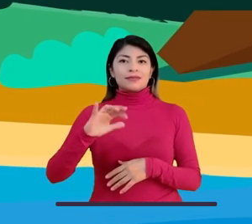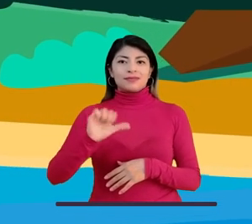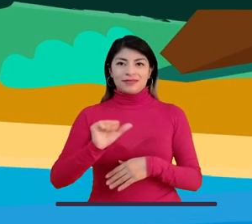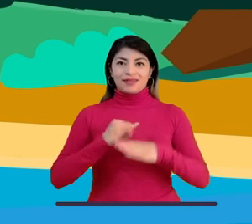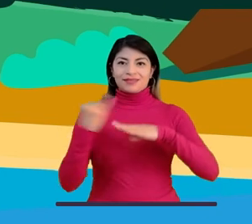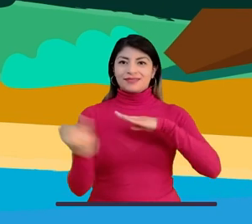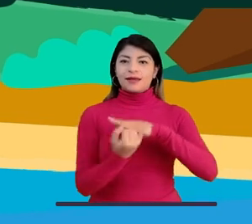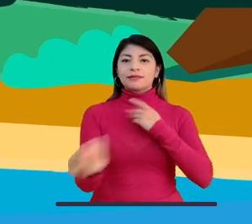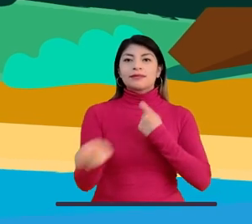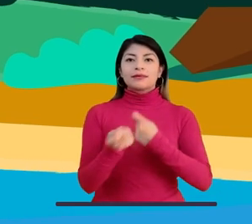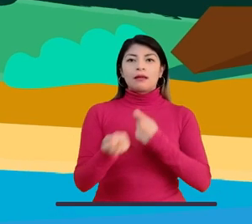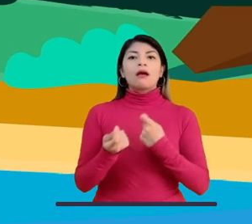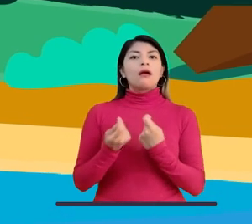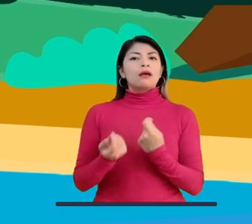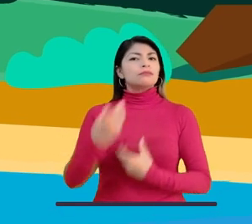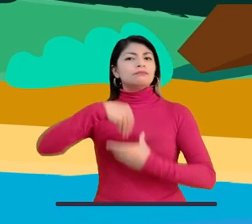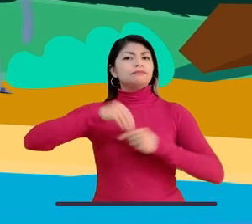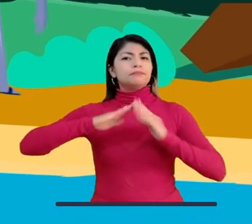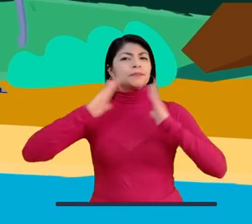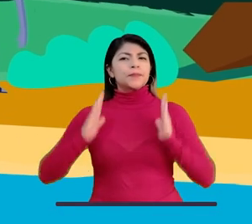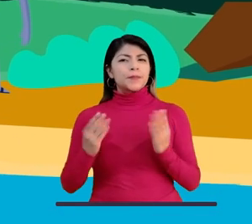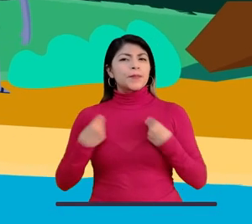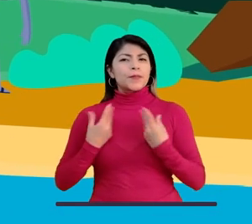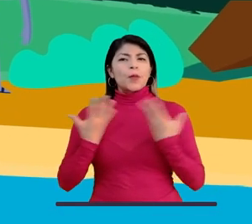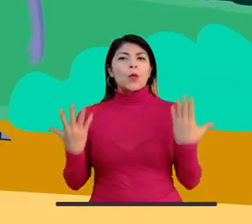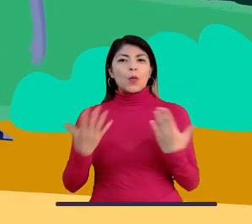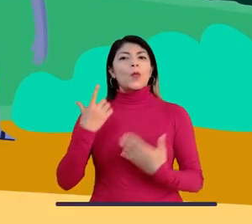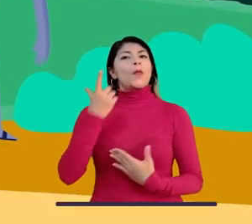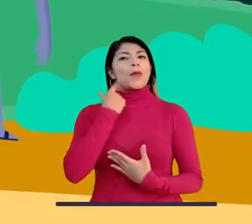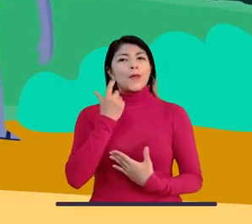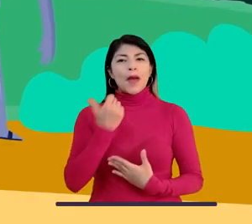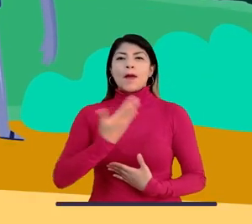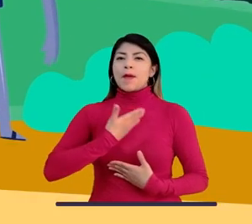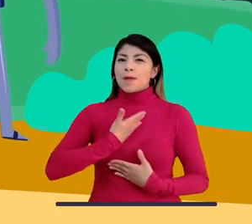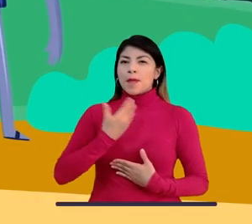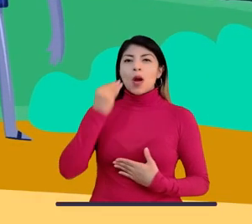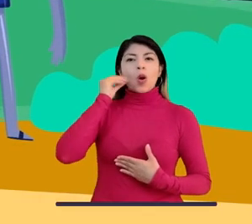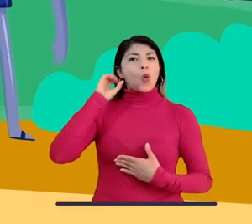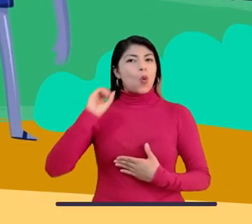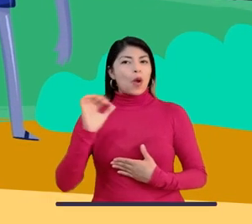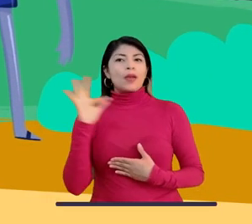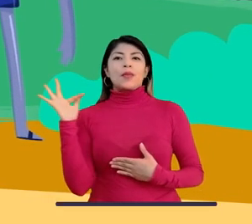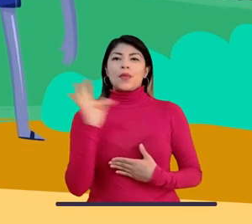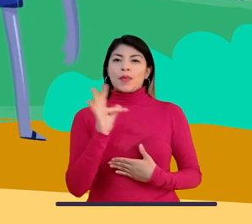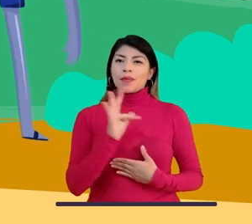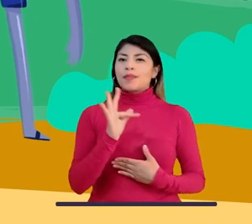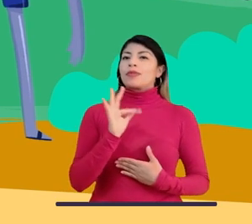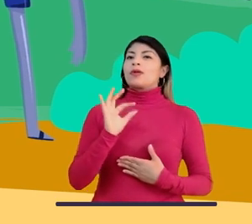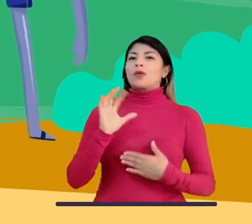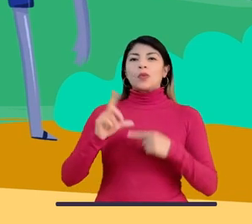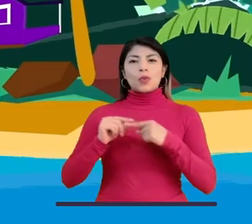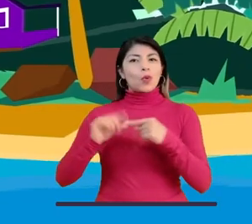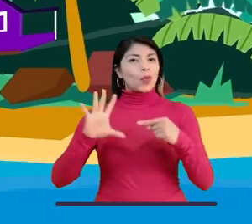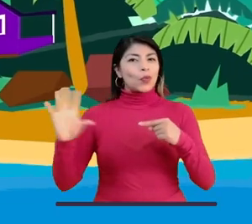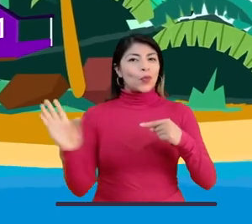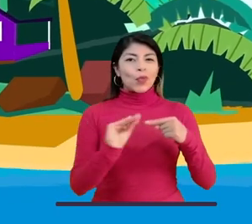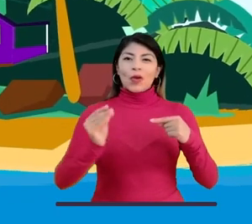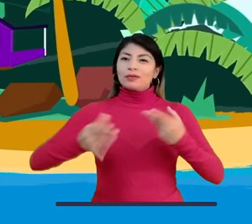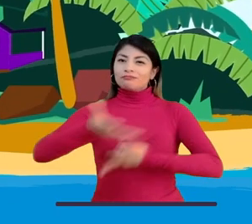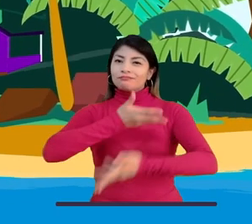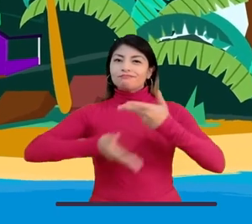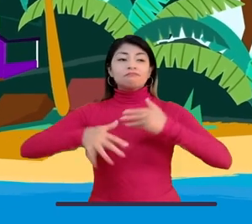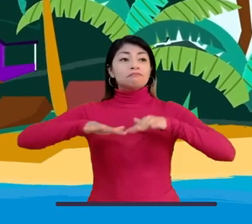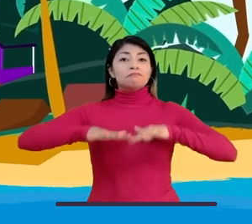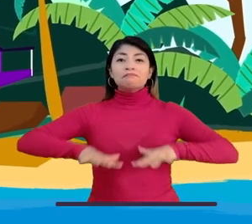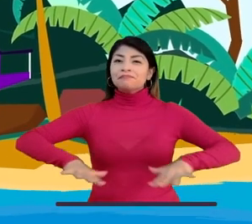con mi mamá, mi gran idem, my aunts and my cousins. Mi mamá, mis abuelos, mis tías y mis primos. Todo